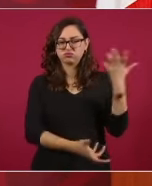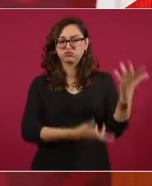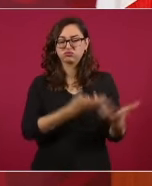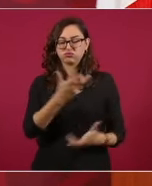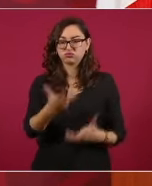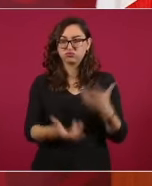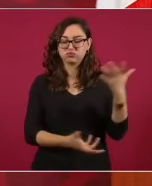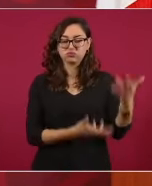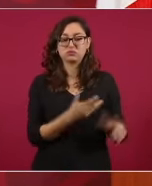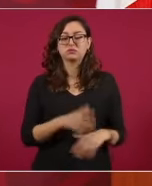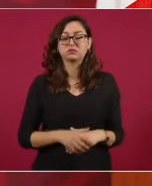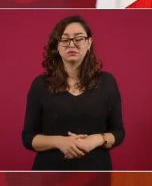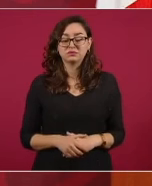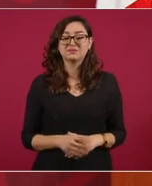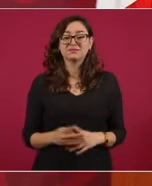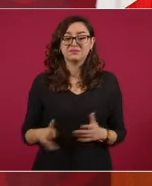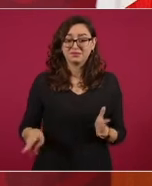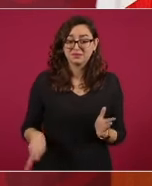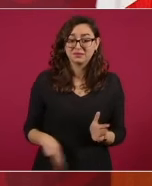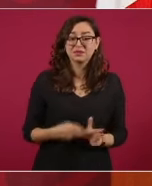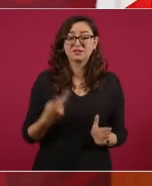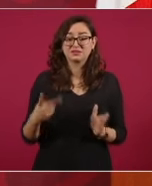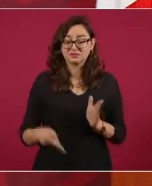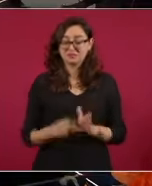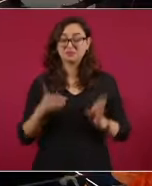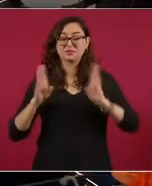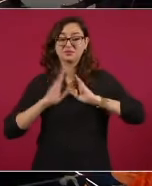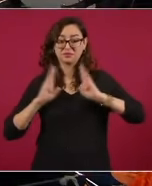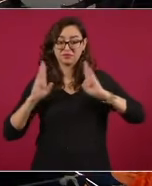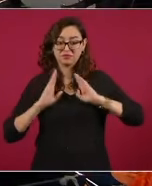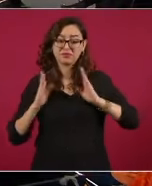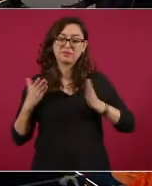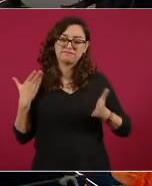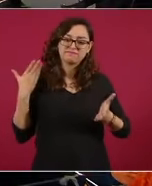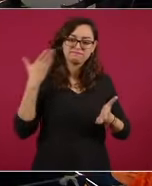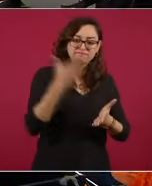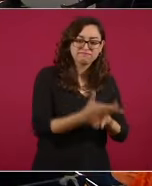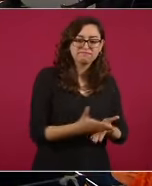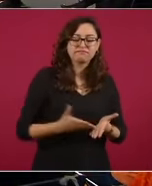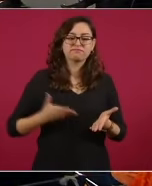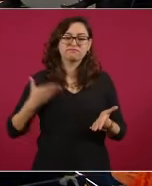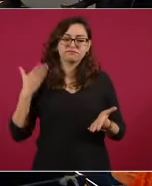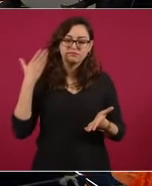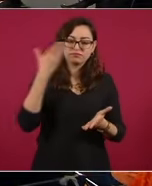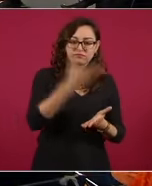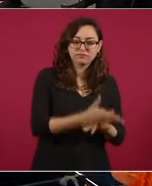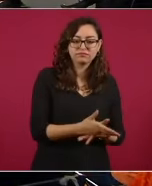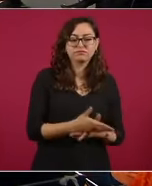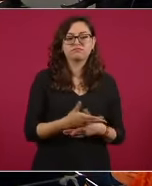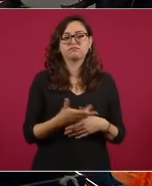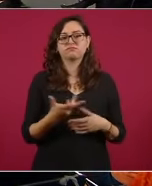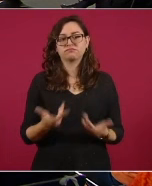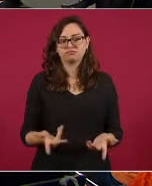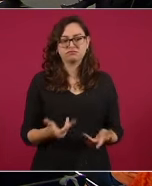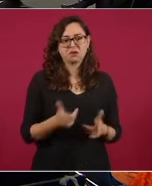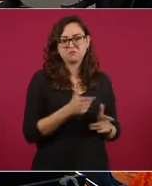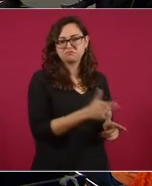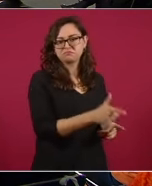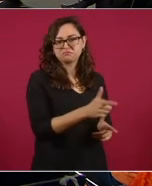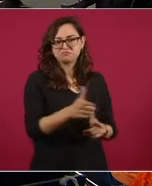a los militares a formarse reprimiendo